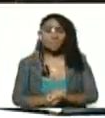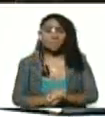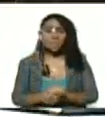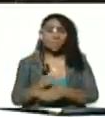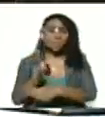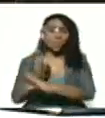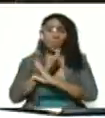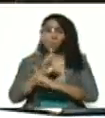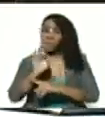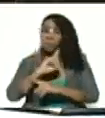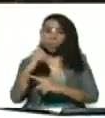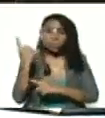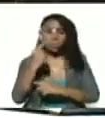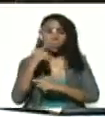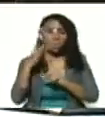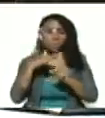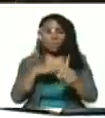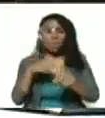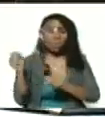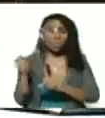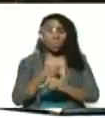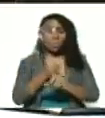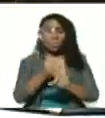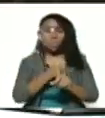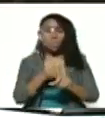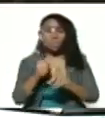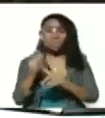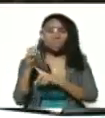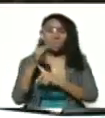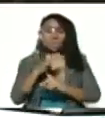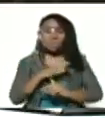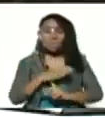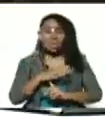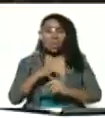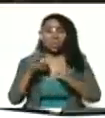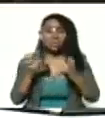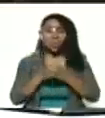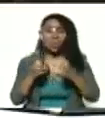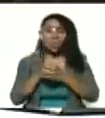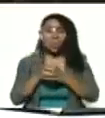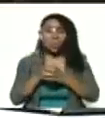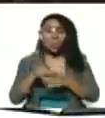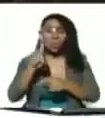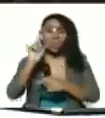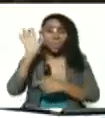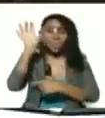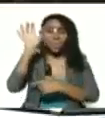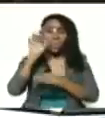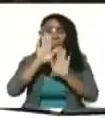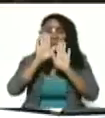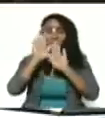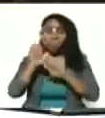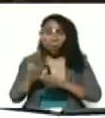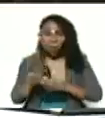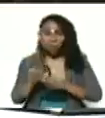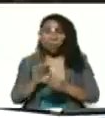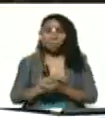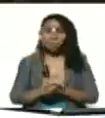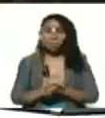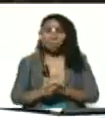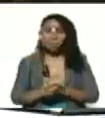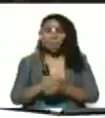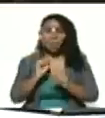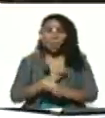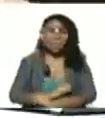bloqueo, ya no es solo persecución, es tortura. Es torturar el cuerpo de un país para que se rinda, para que